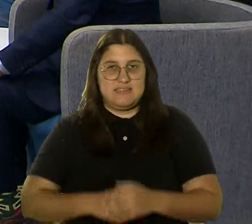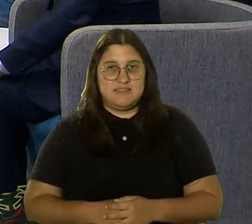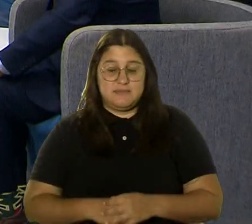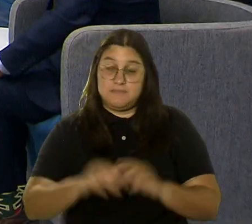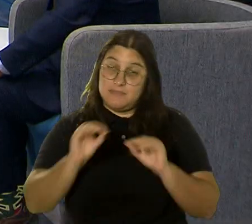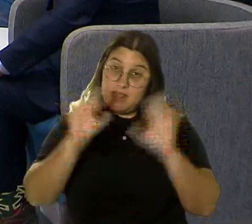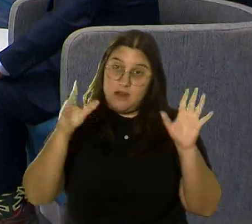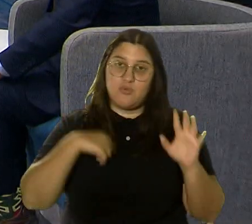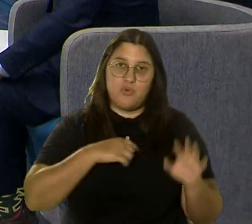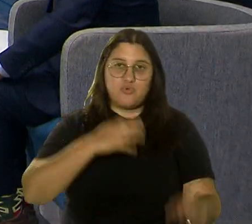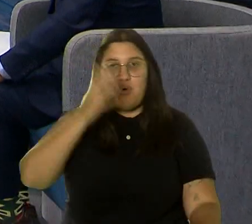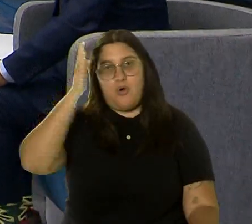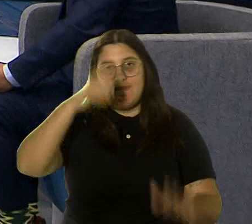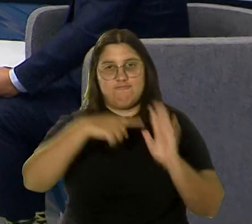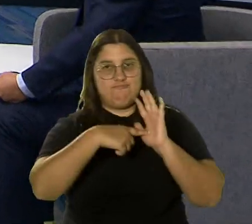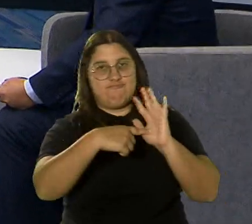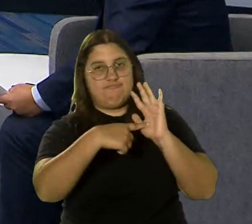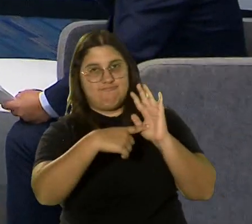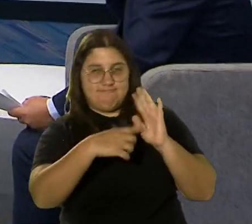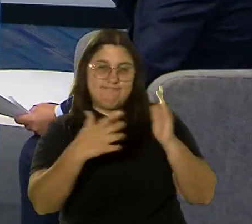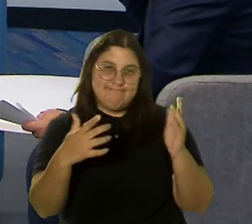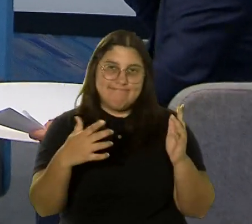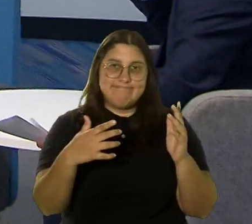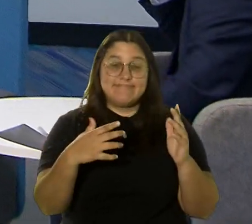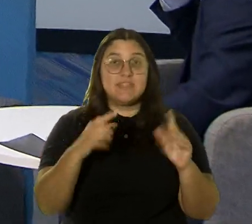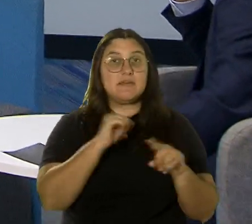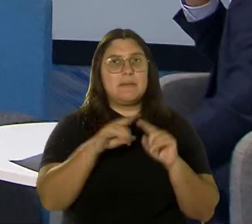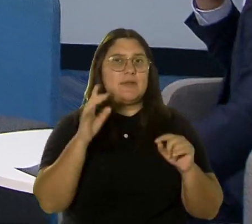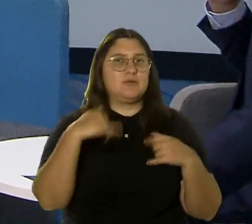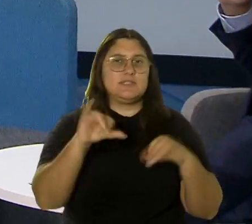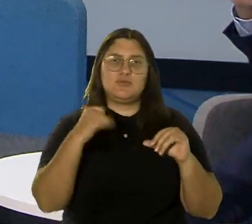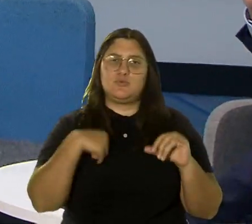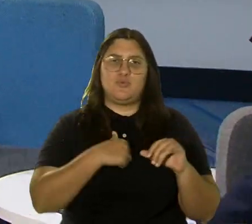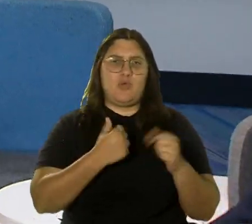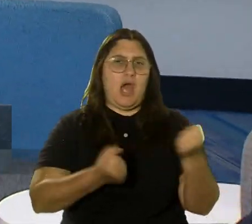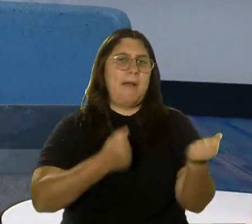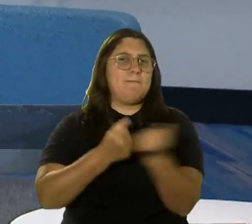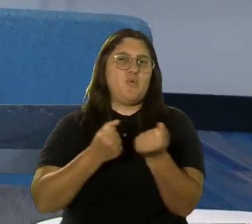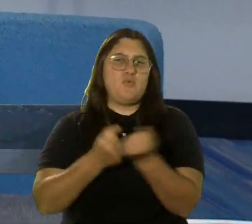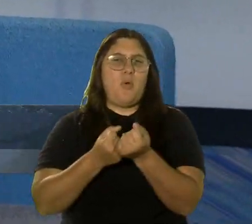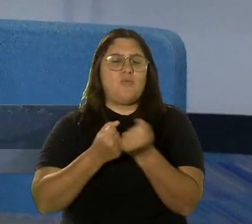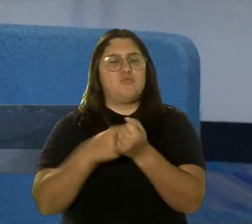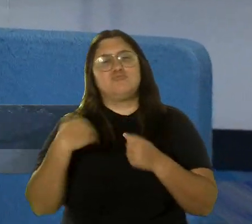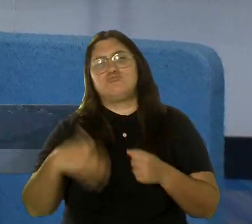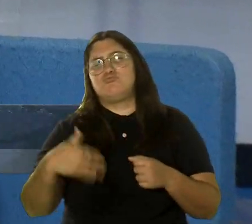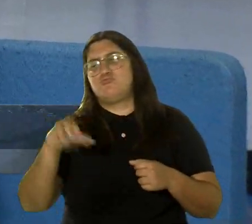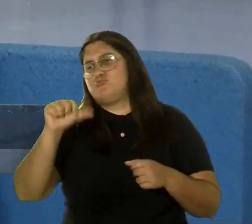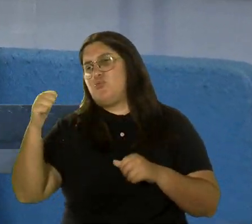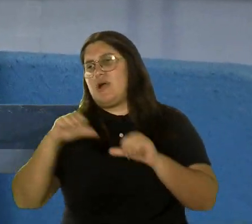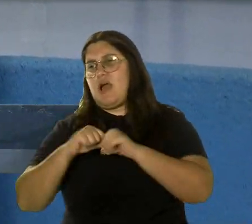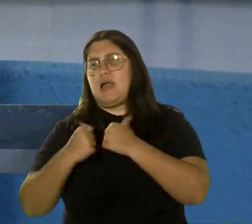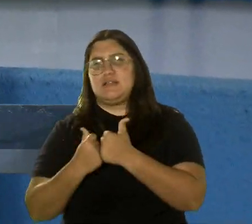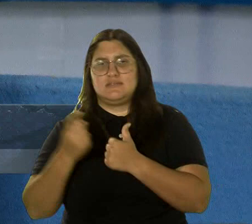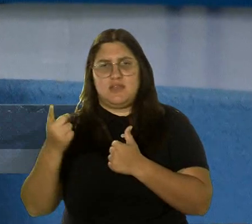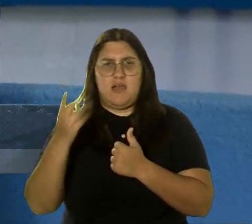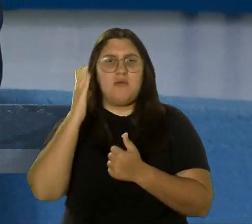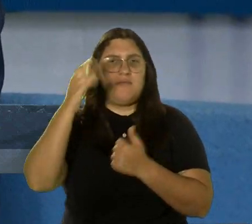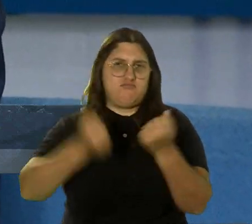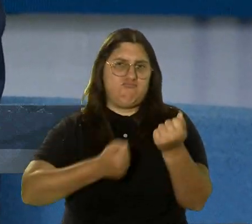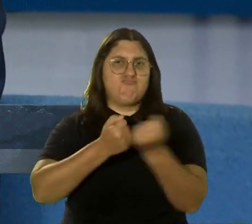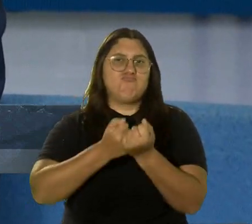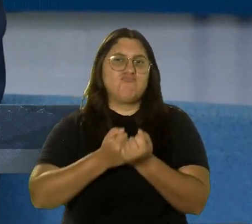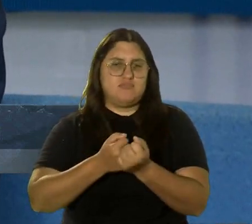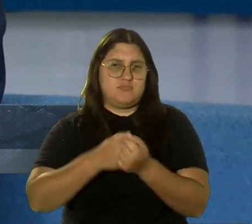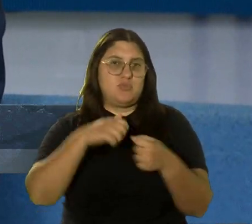hosts del evento, ¿verdad? Pero nuevamente hemos tenido un apoyo enorme de otras agencias de gobierno que también van a estar allí, tanto